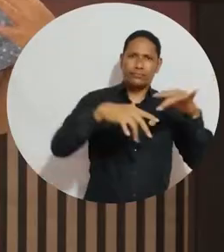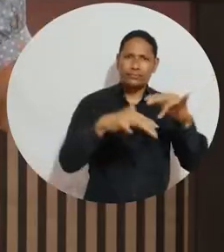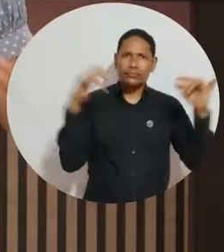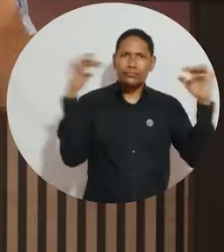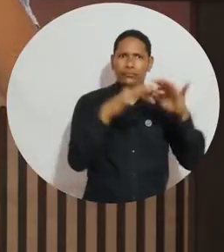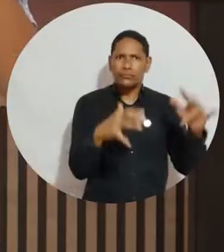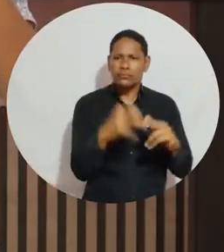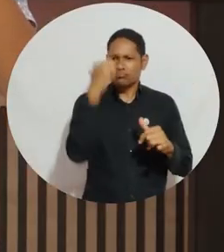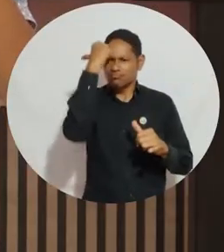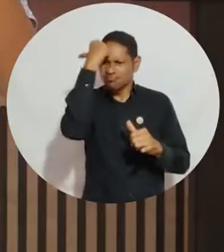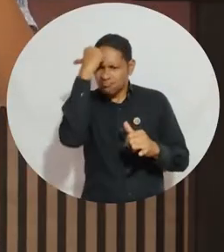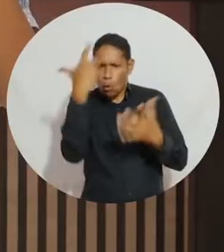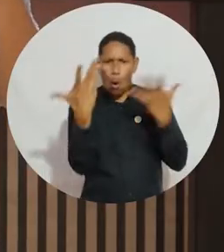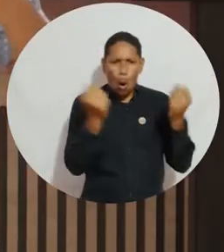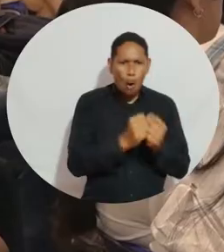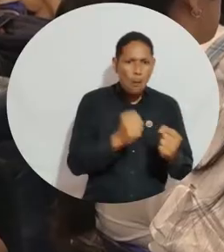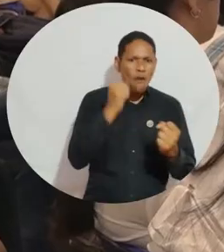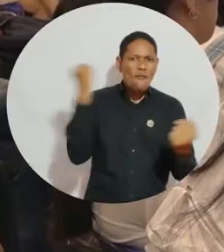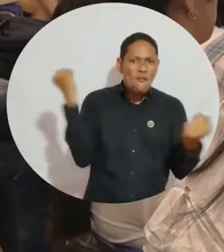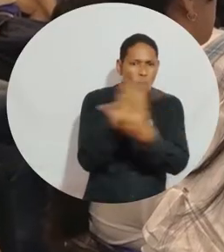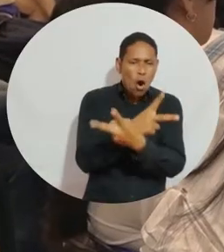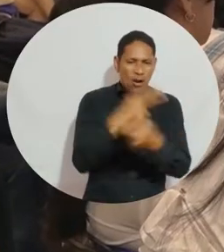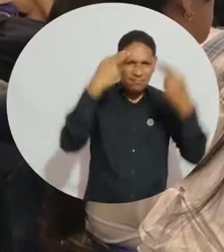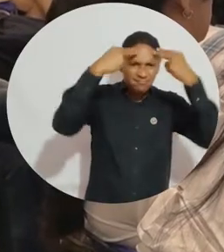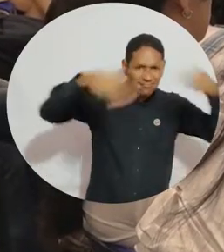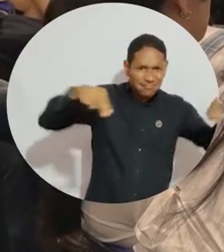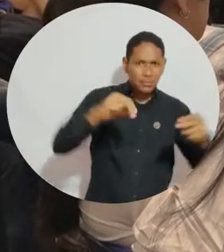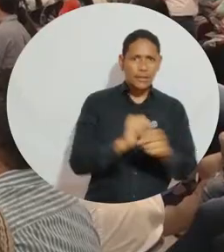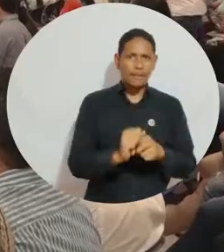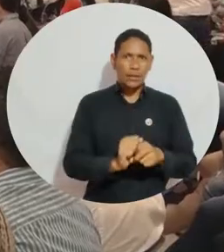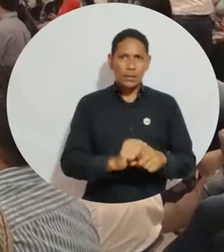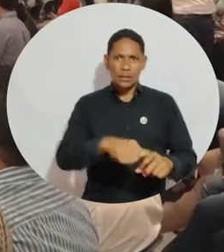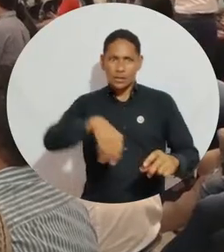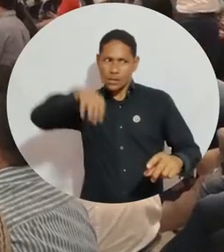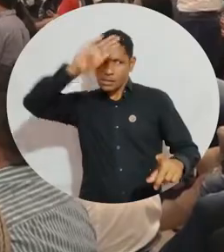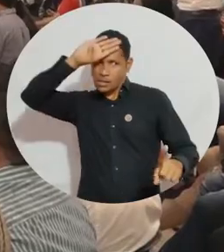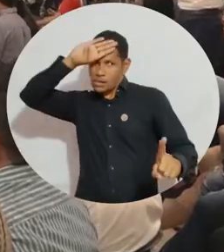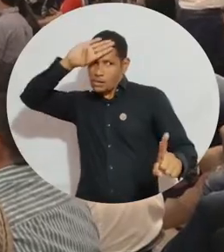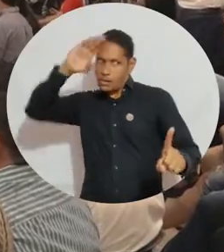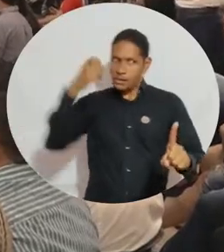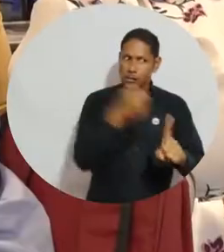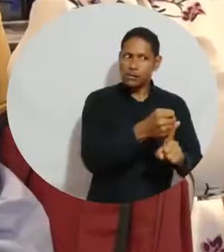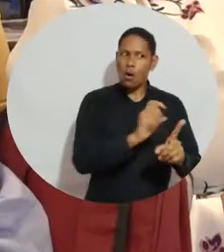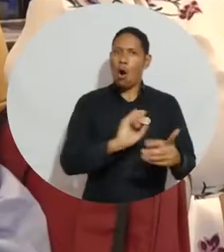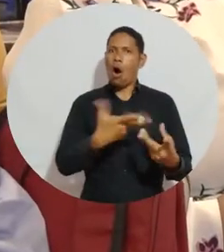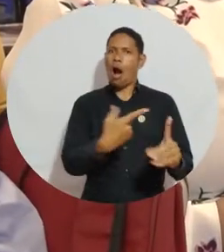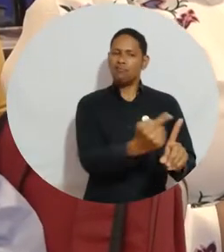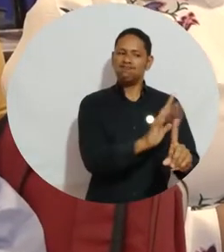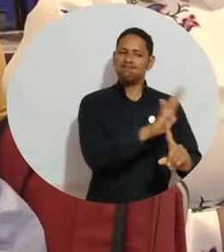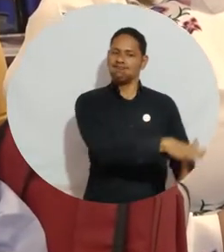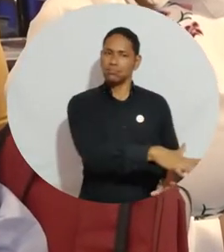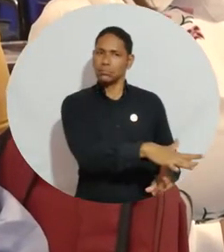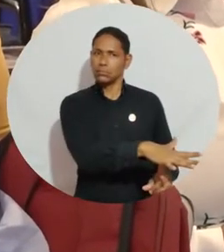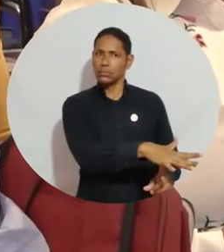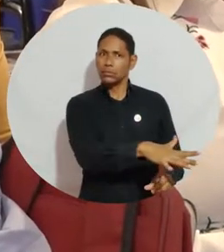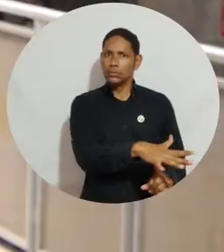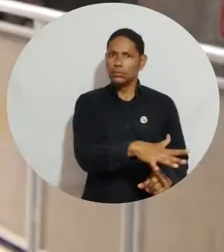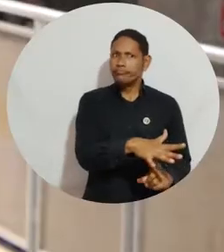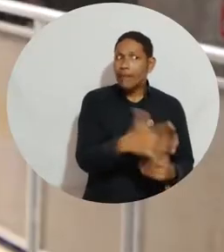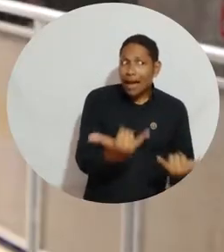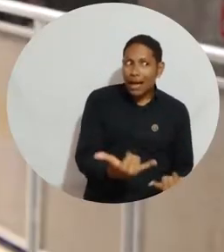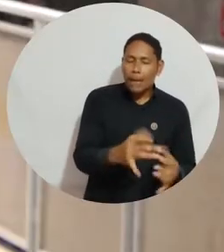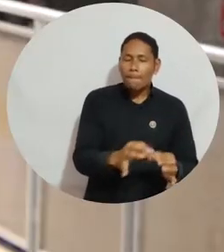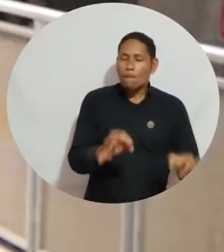primer encuentro de educadores para la prevención de violencia de género, acoso sexual y discriminación. Estos programas siempre me han